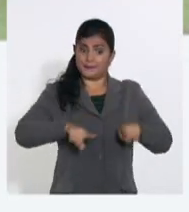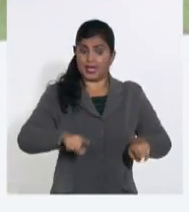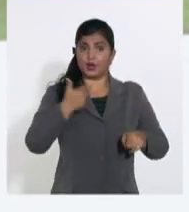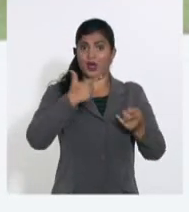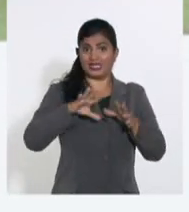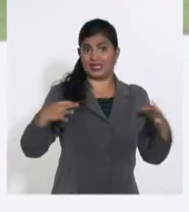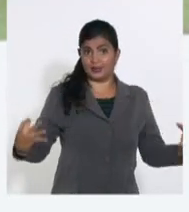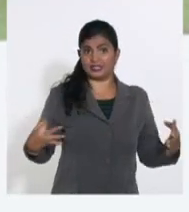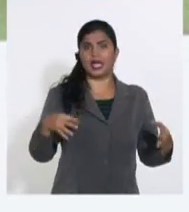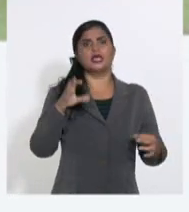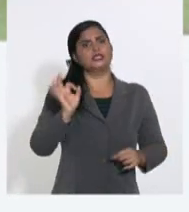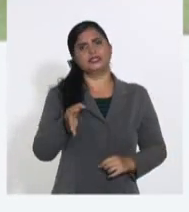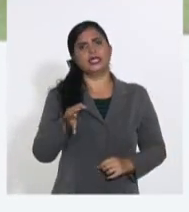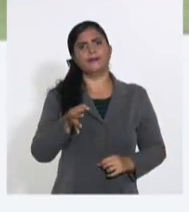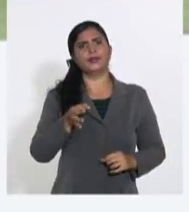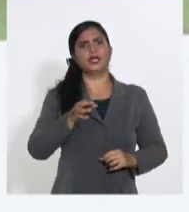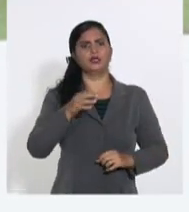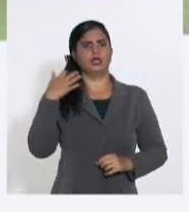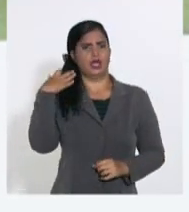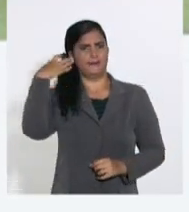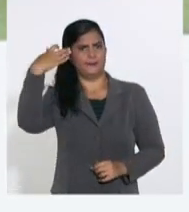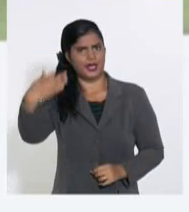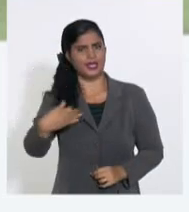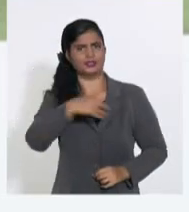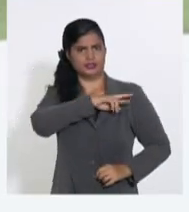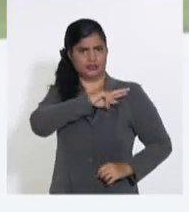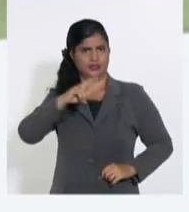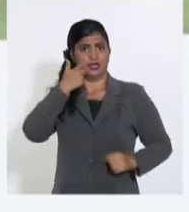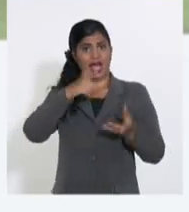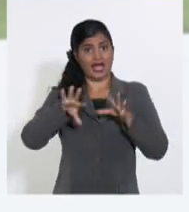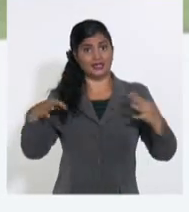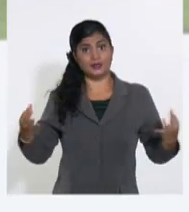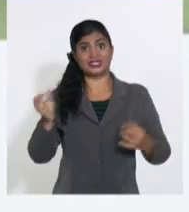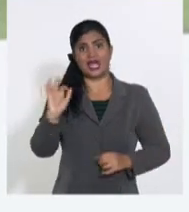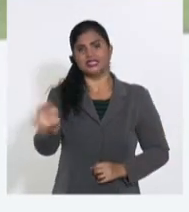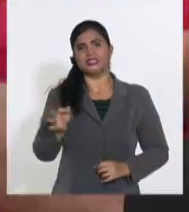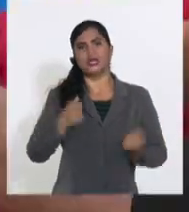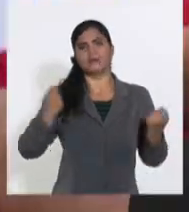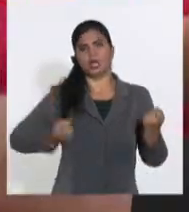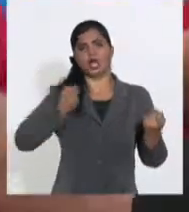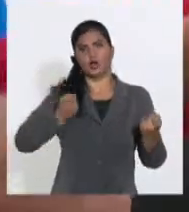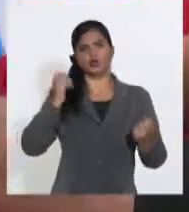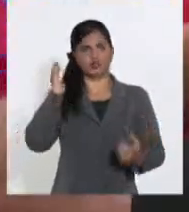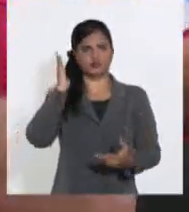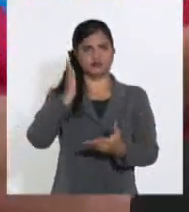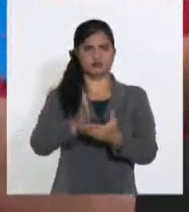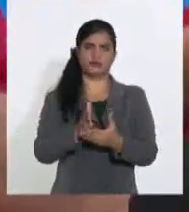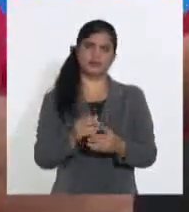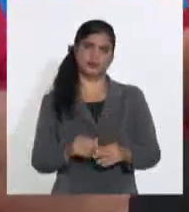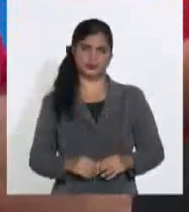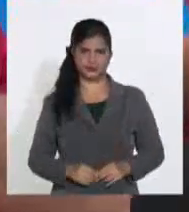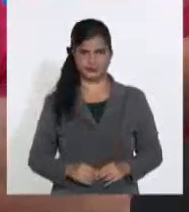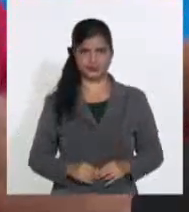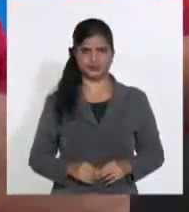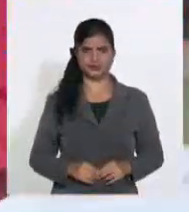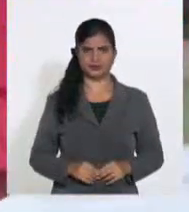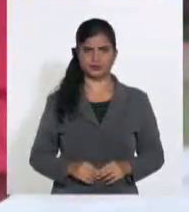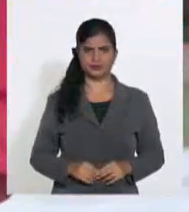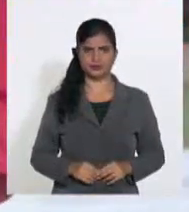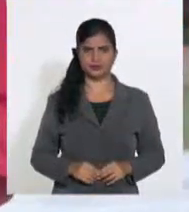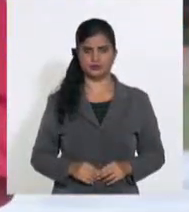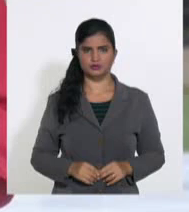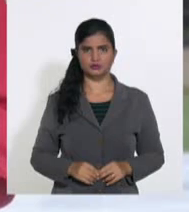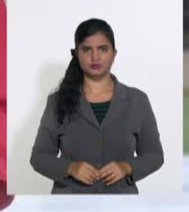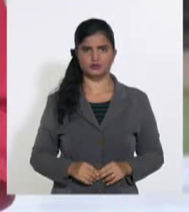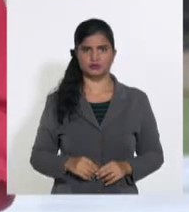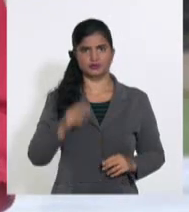futuro y de esperanzas. En Artemisa no se rinde nadie. Con la instauración del movimiento emulativo